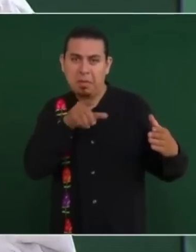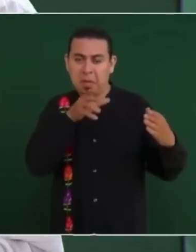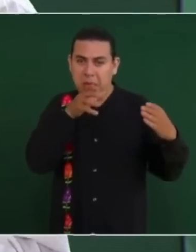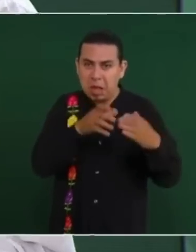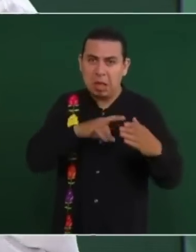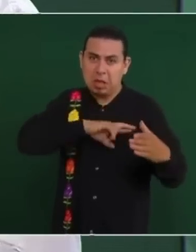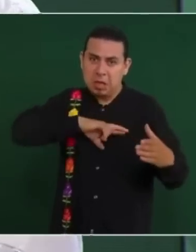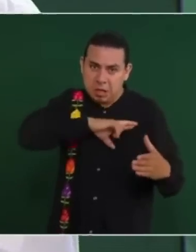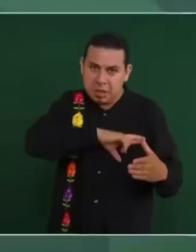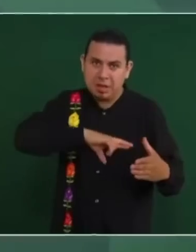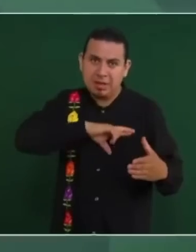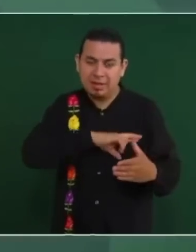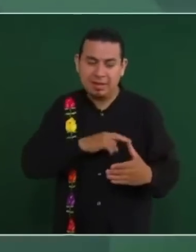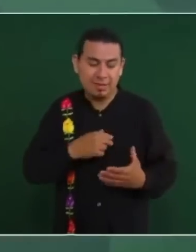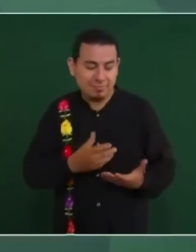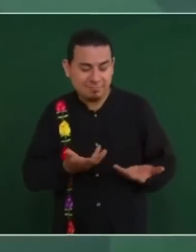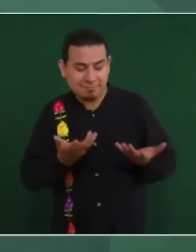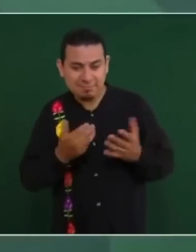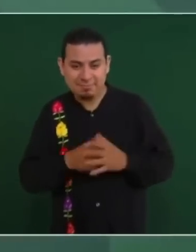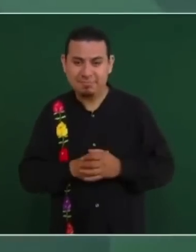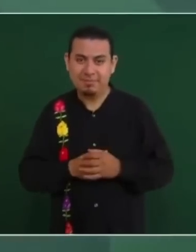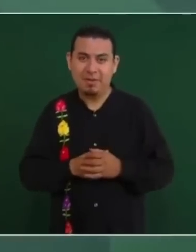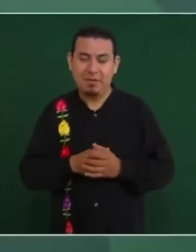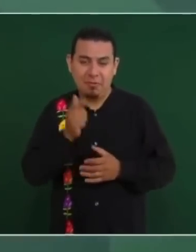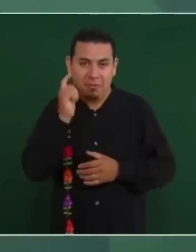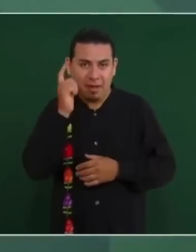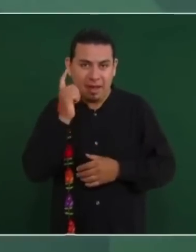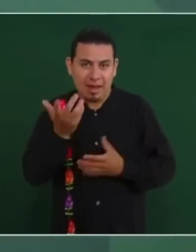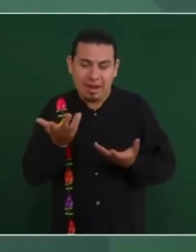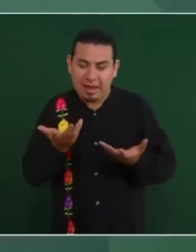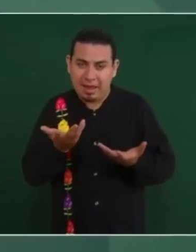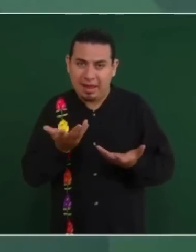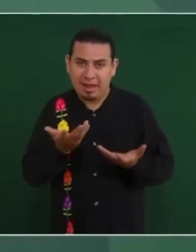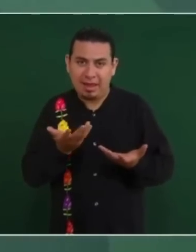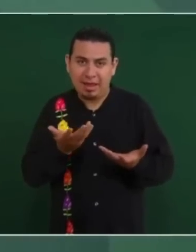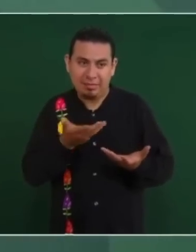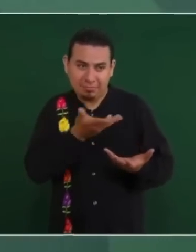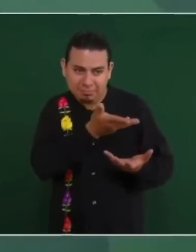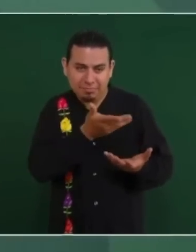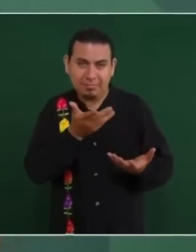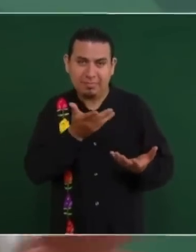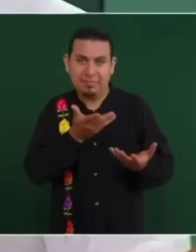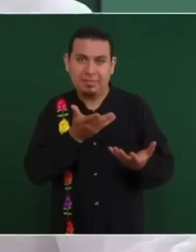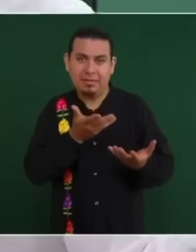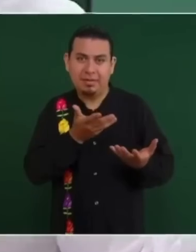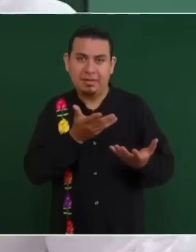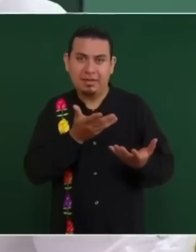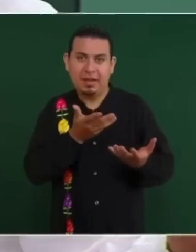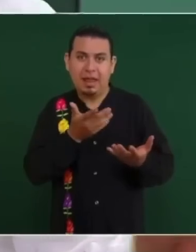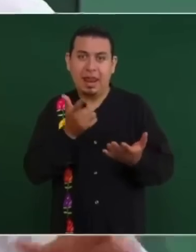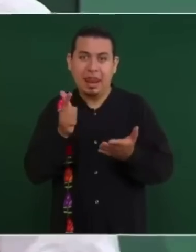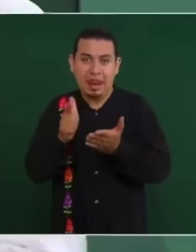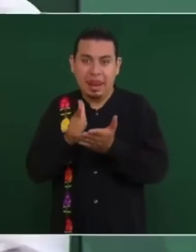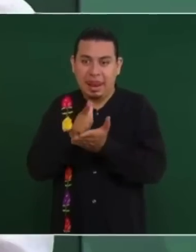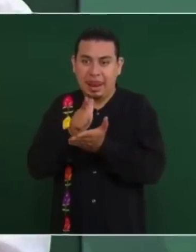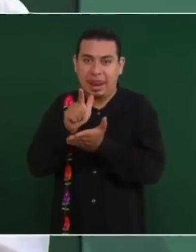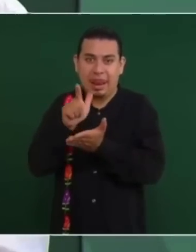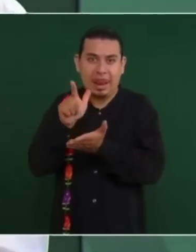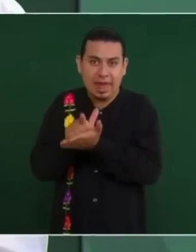Imagínense decir vamos a bloquear una reforma